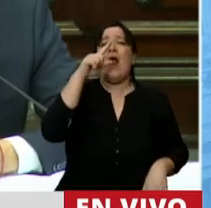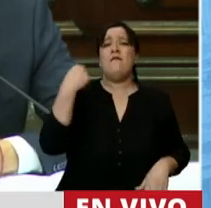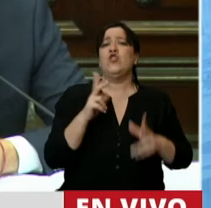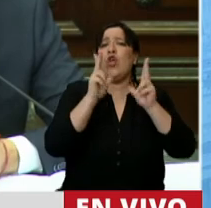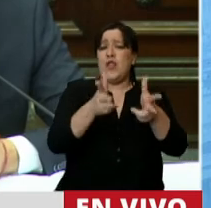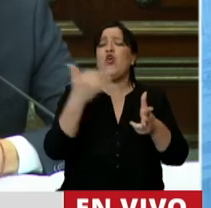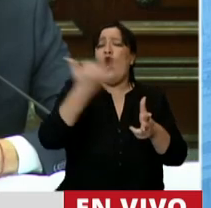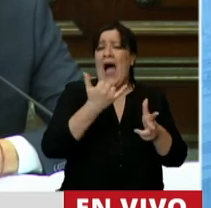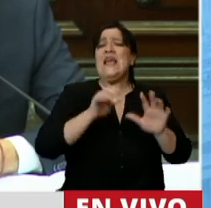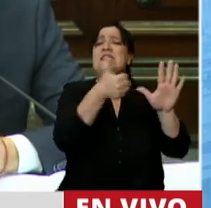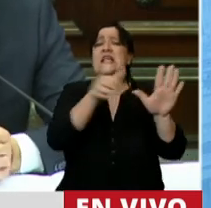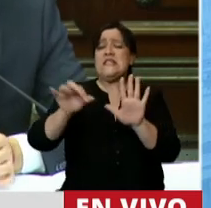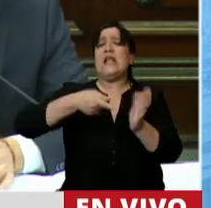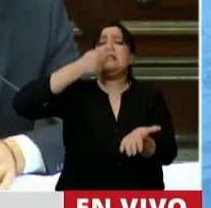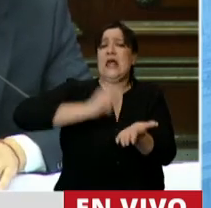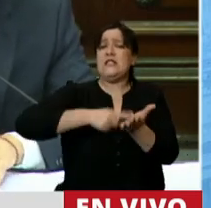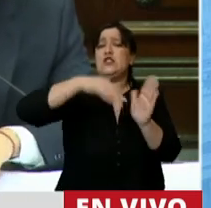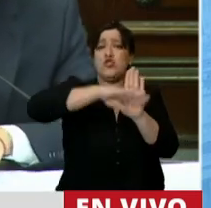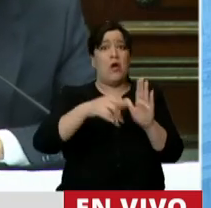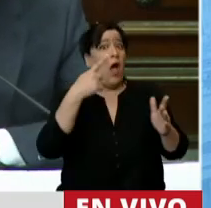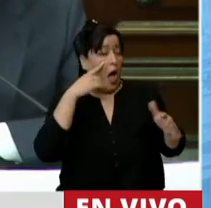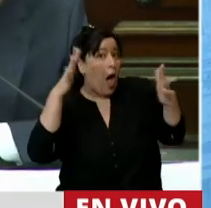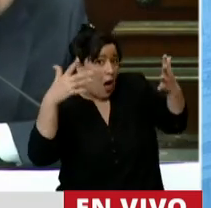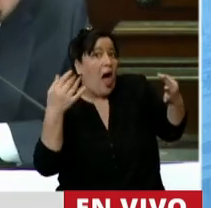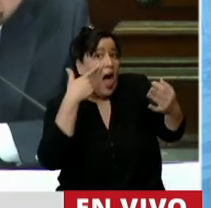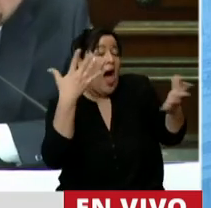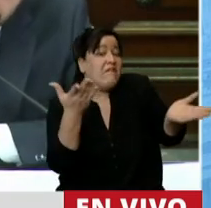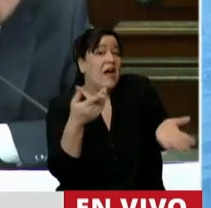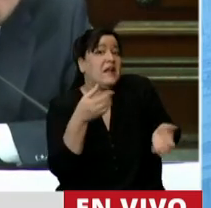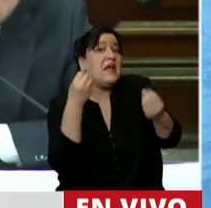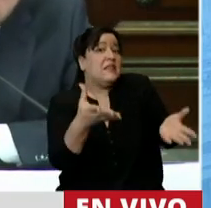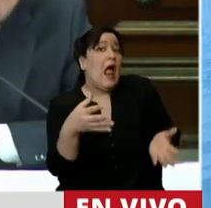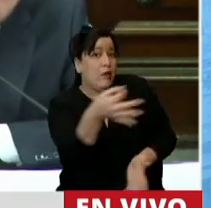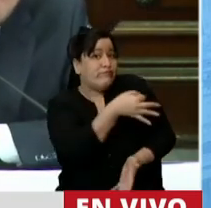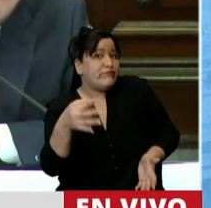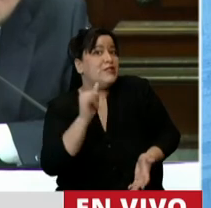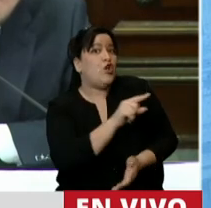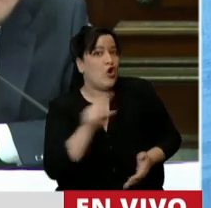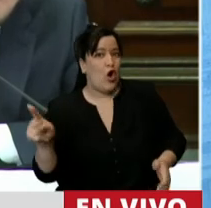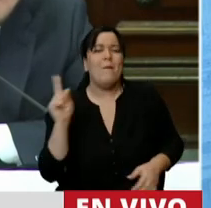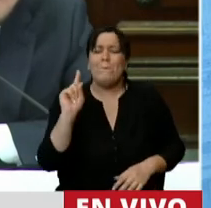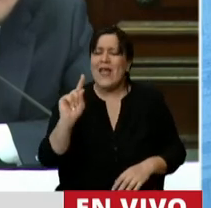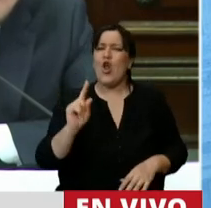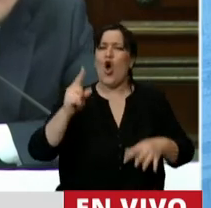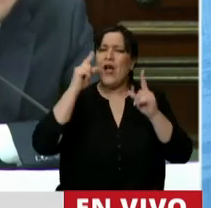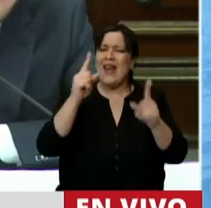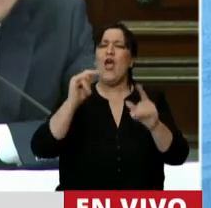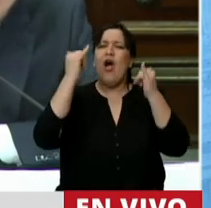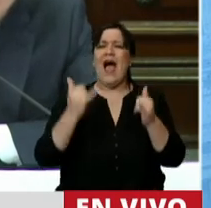medidas. Bueno, en buena hora, a ver si son correctas. Lo que sí creo es tener un programa.